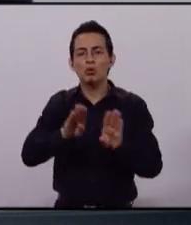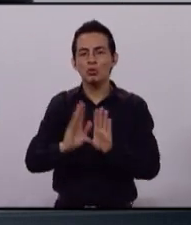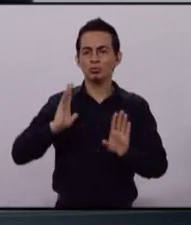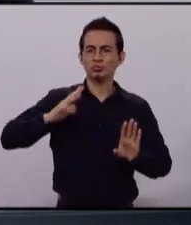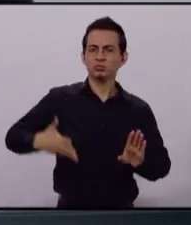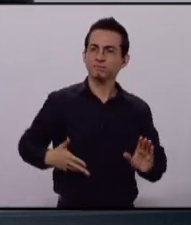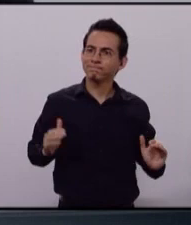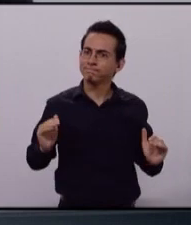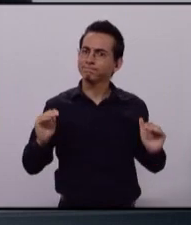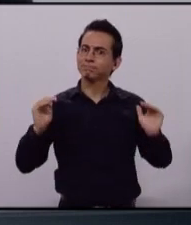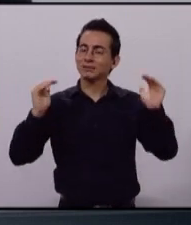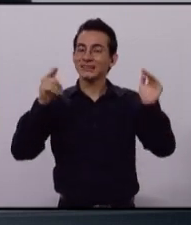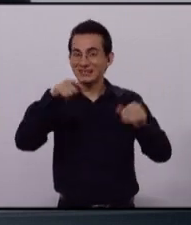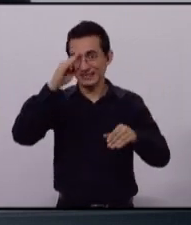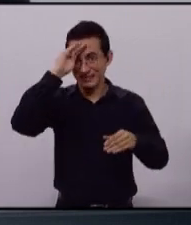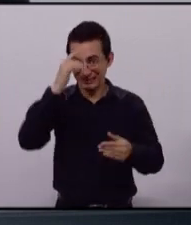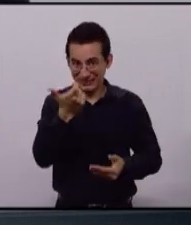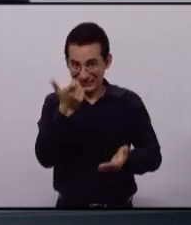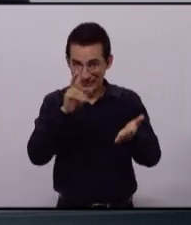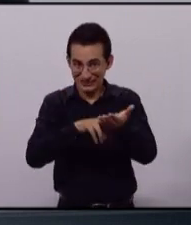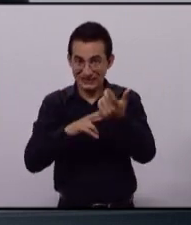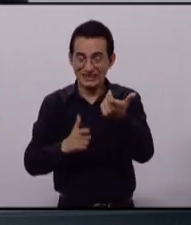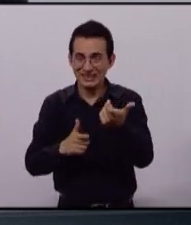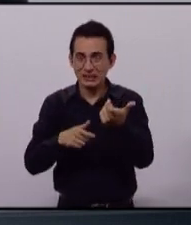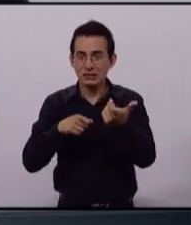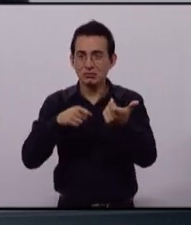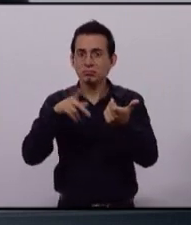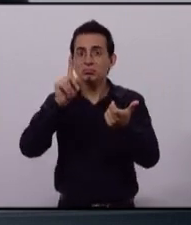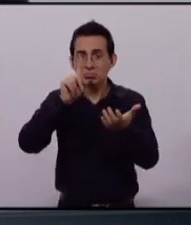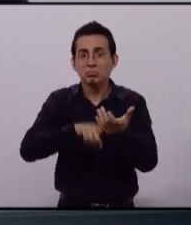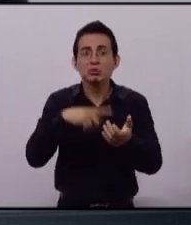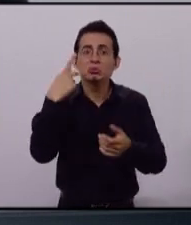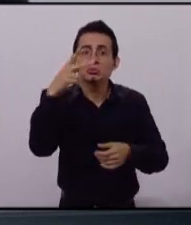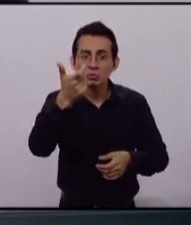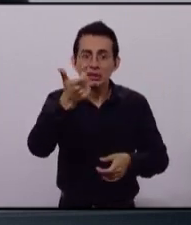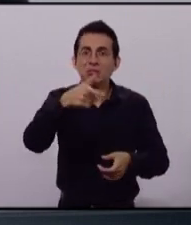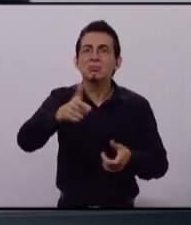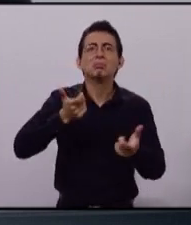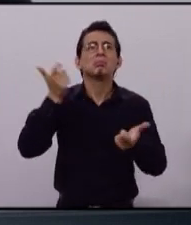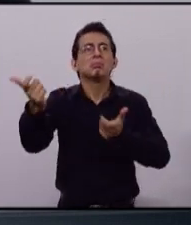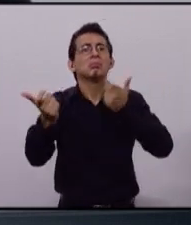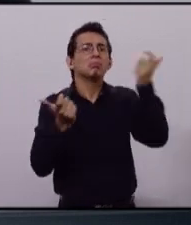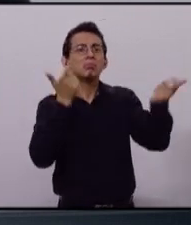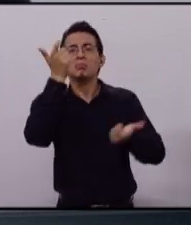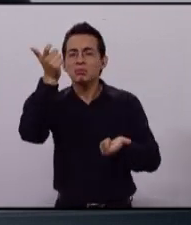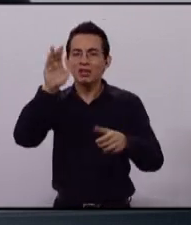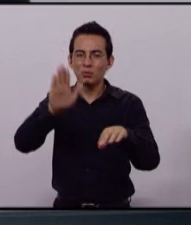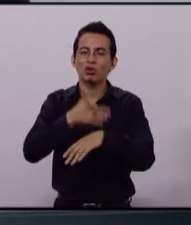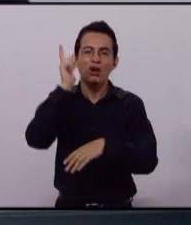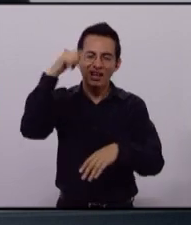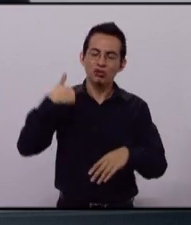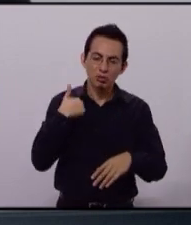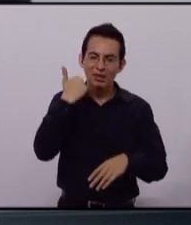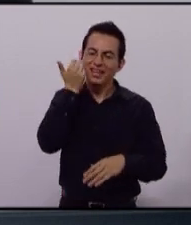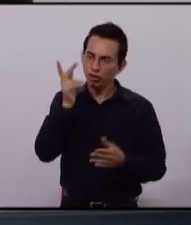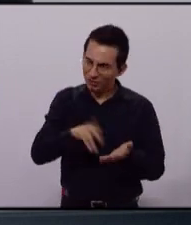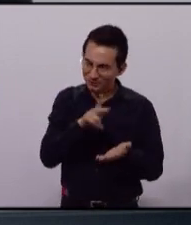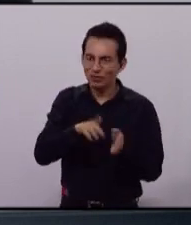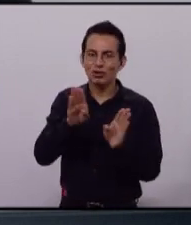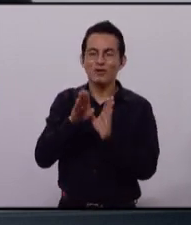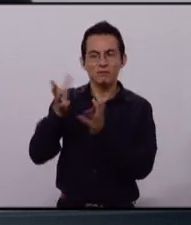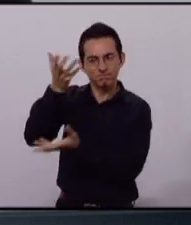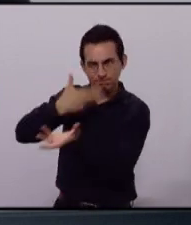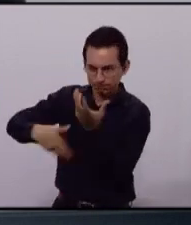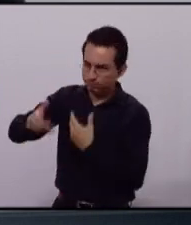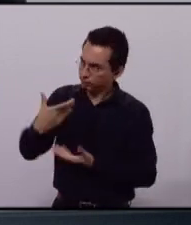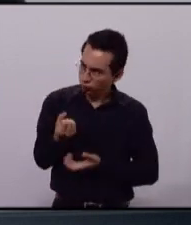ese dinero no es de nosotros, es tuyo. Ojalá algún día podamos retribuirte todo lo que a